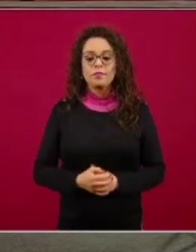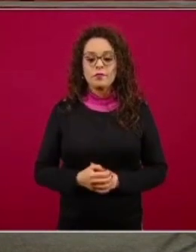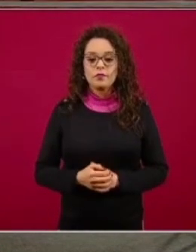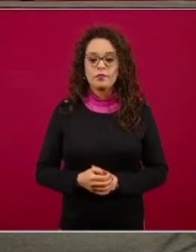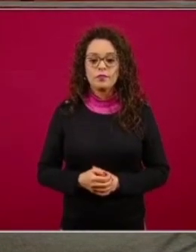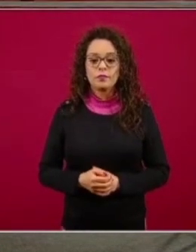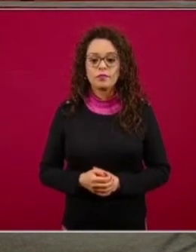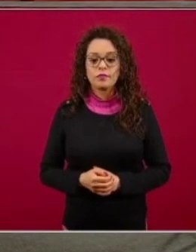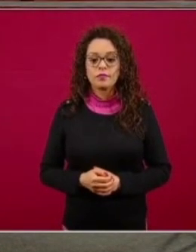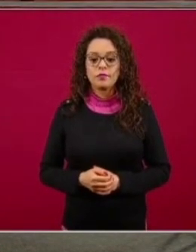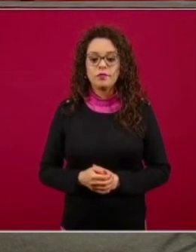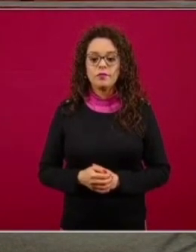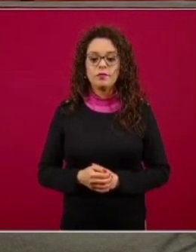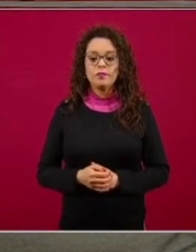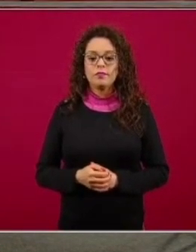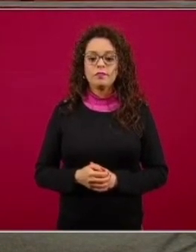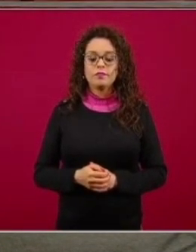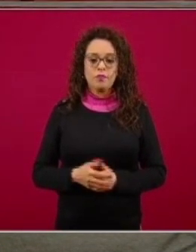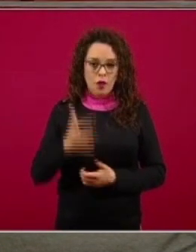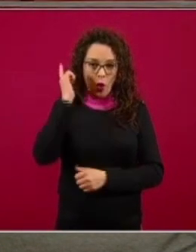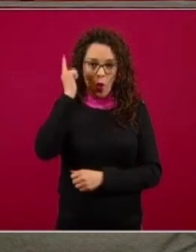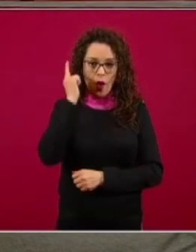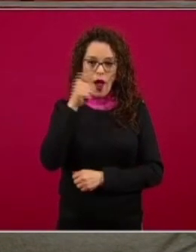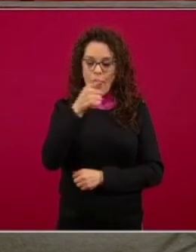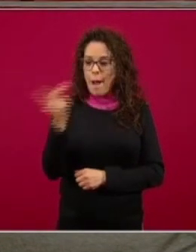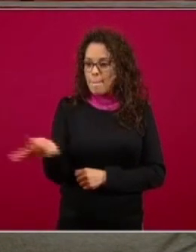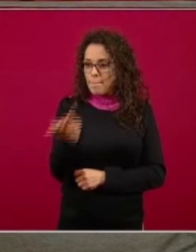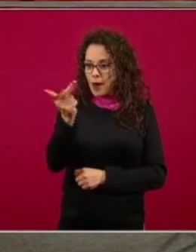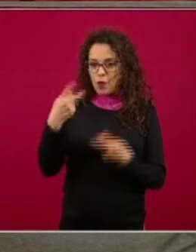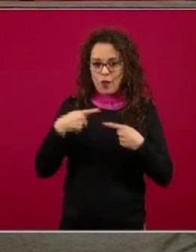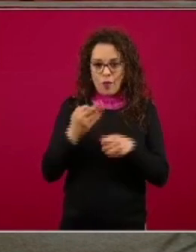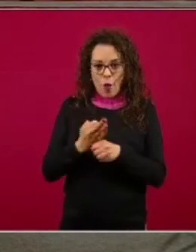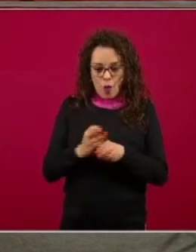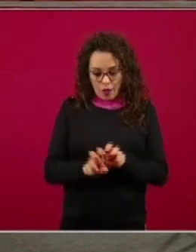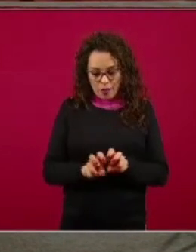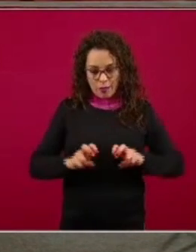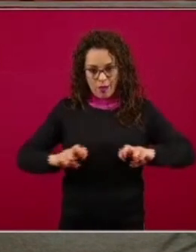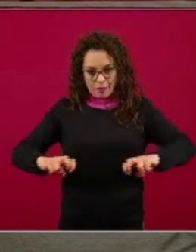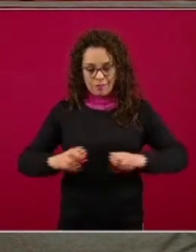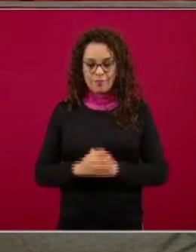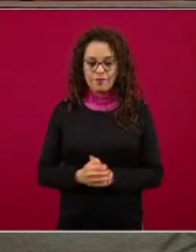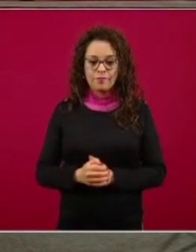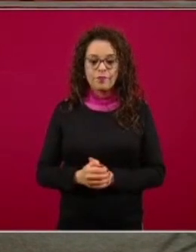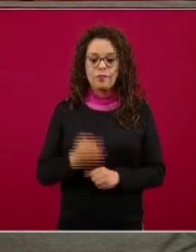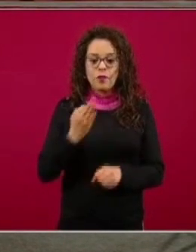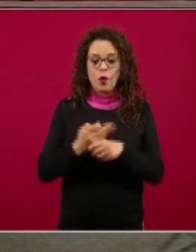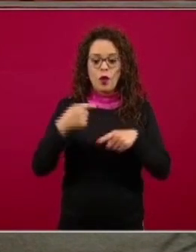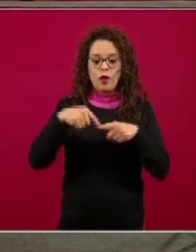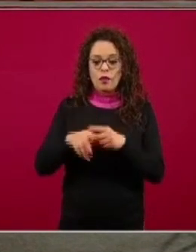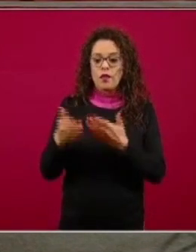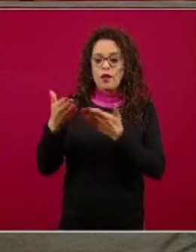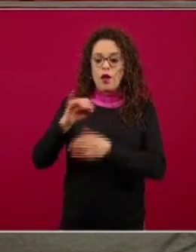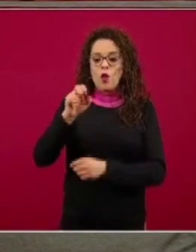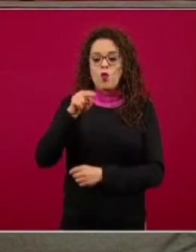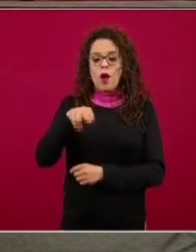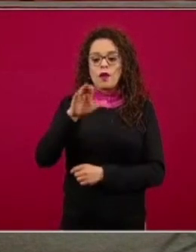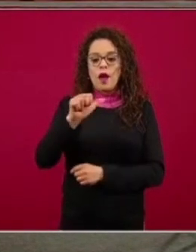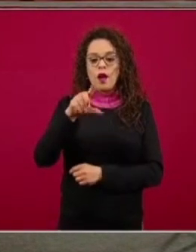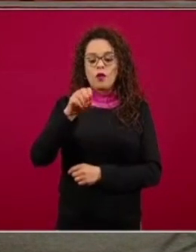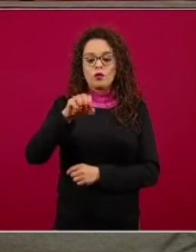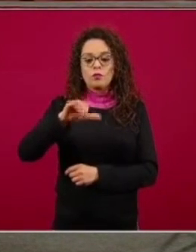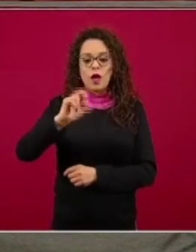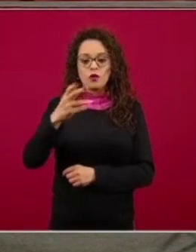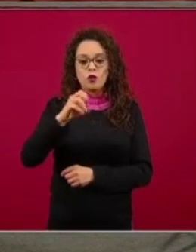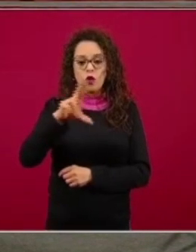invitados reciban las preguntas vamos a empezar con Juan Carlos Machorro AM Noticias de Querétaro nos seguimos con usted enseguida